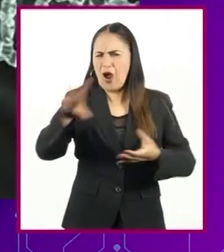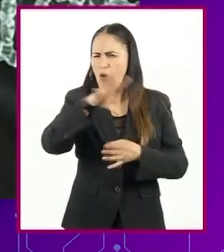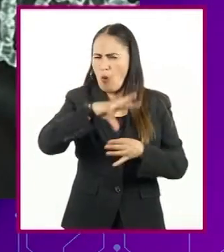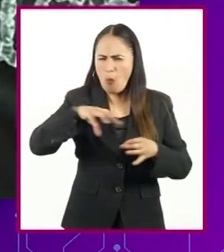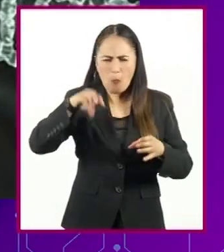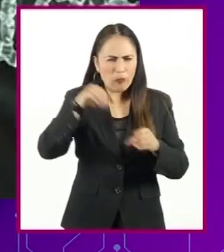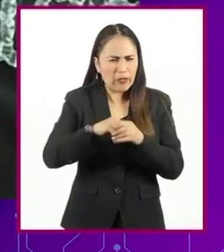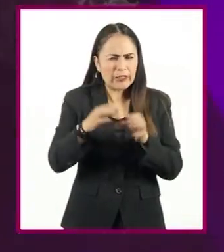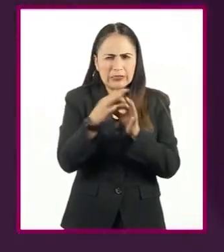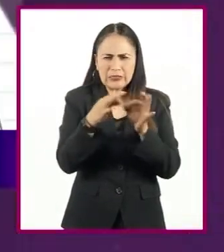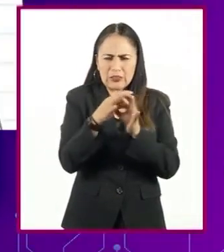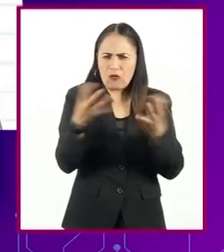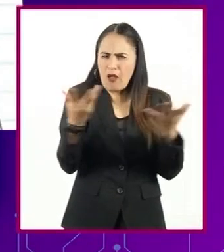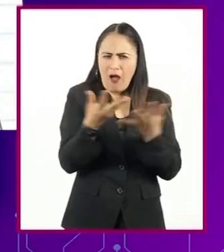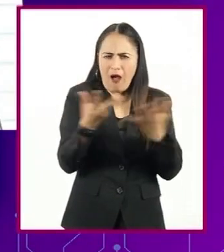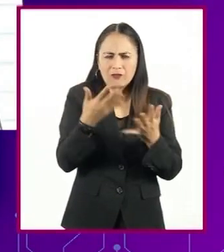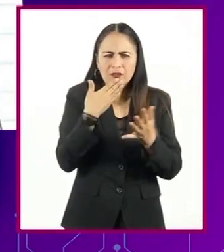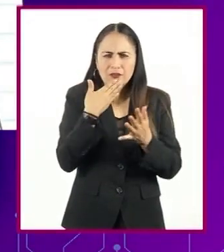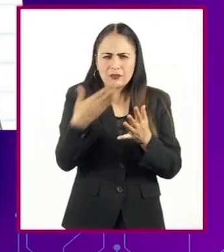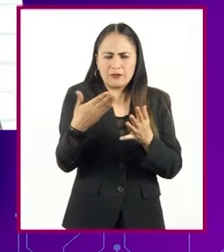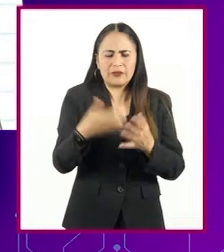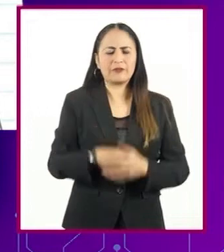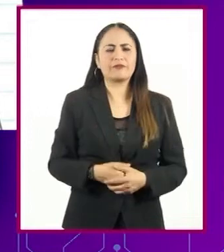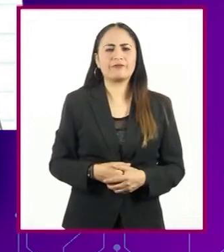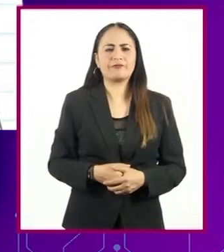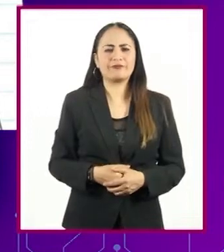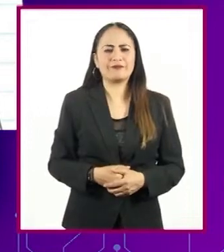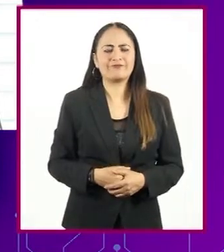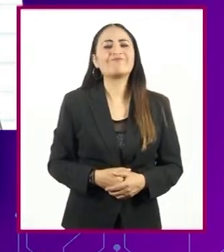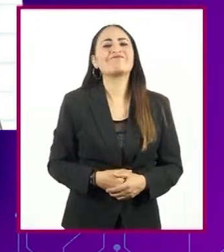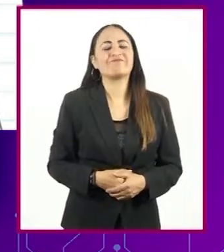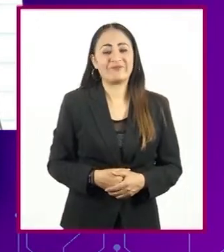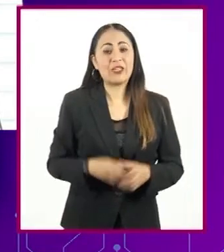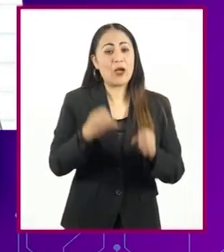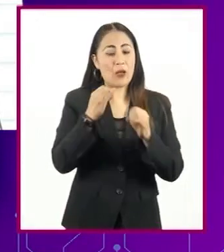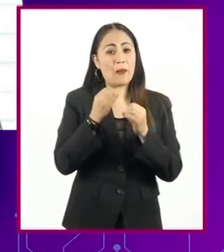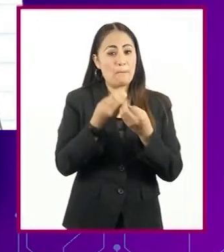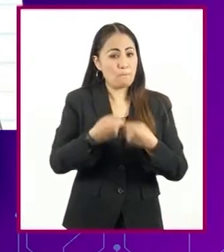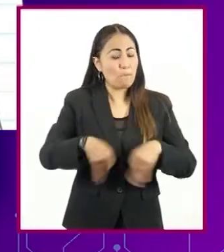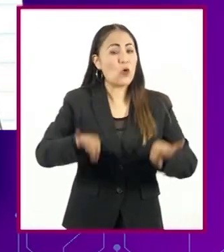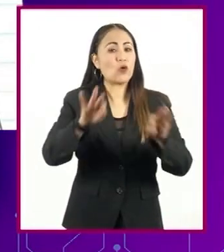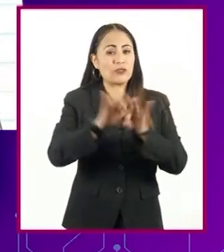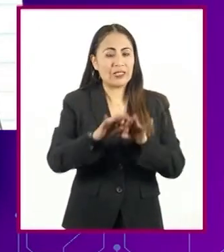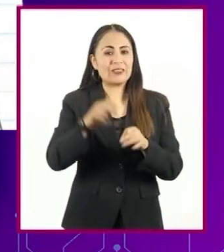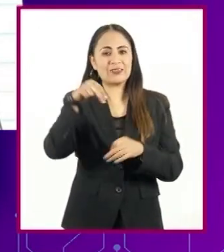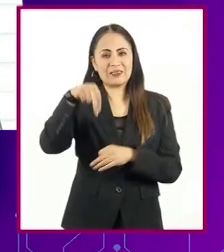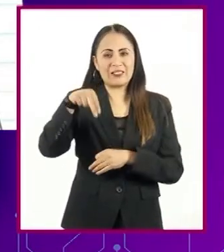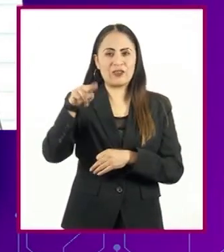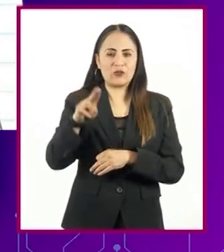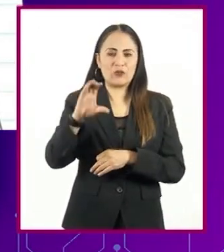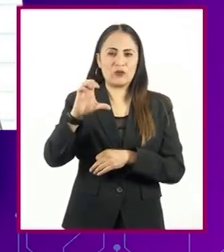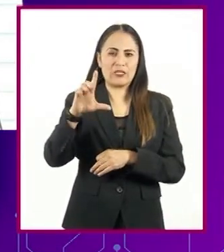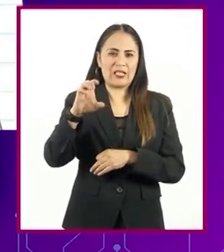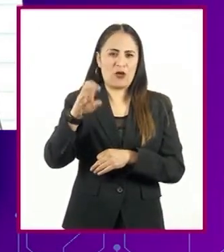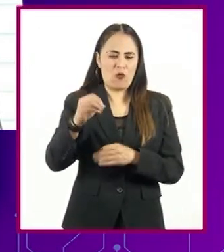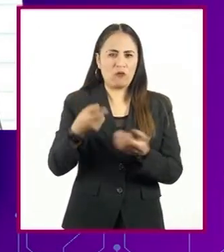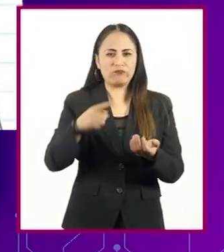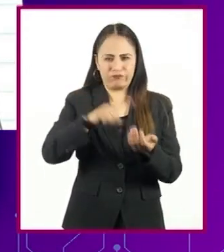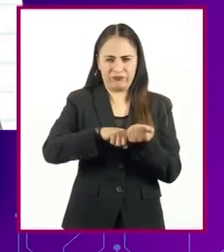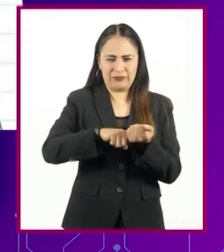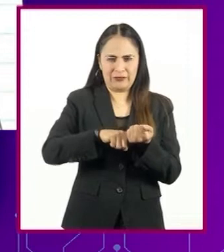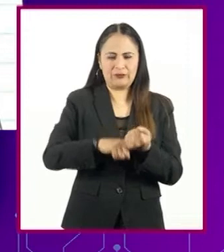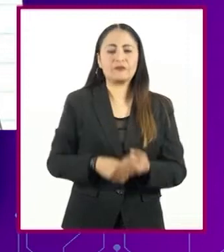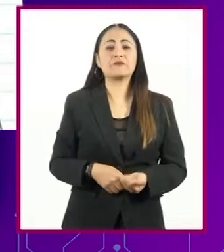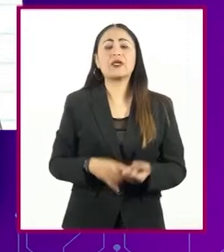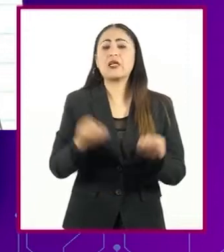célula. B. Nos queda bastante clara la importancia del núcleo en las células eucariotas y su papel